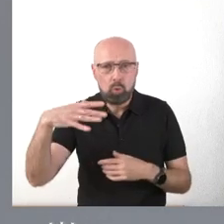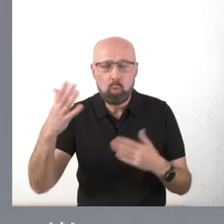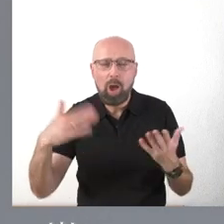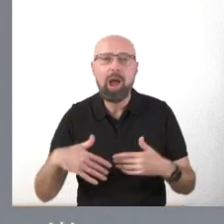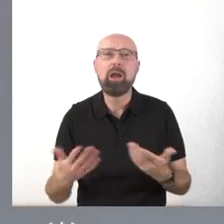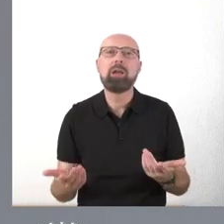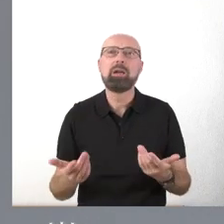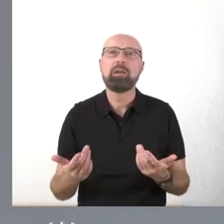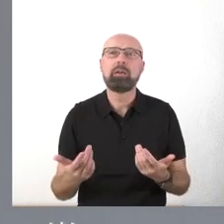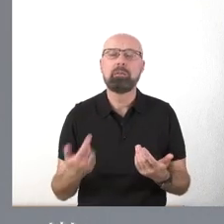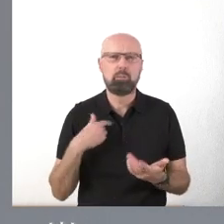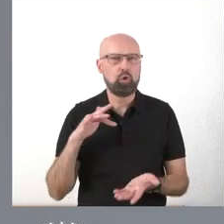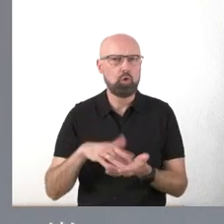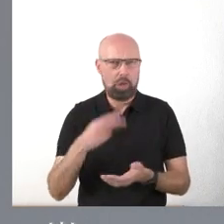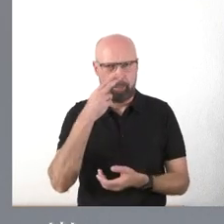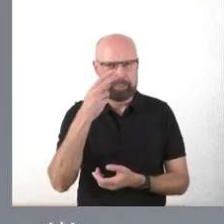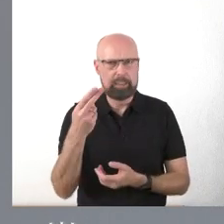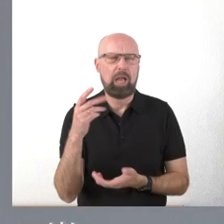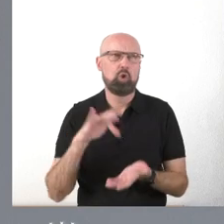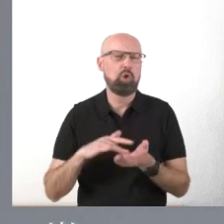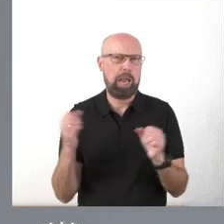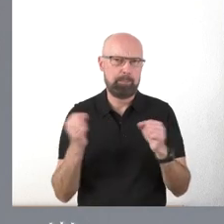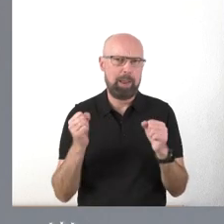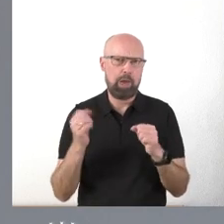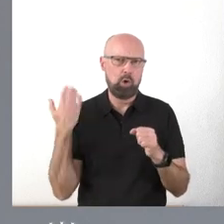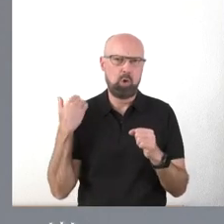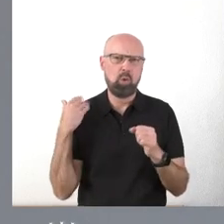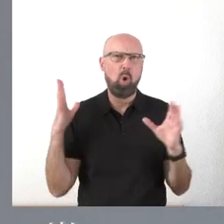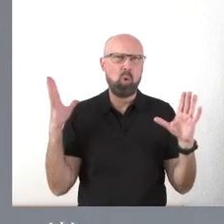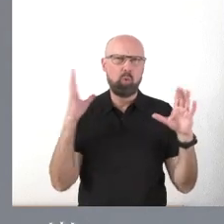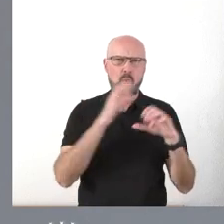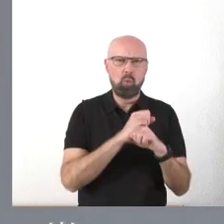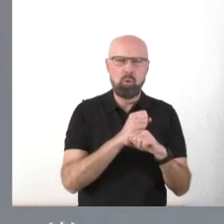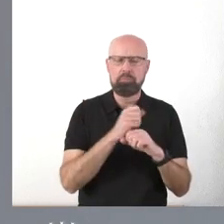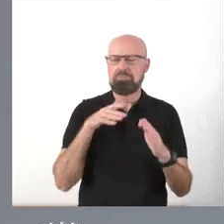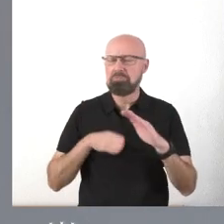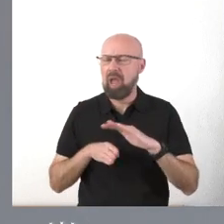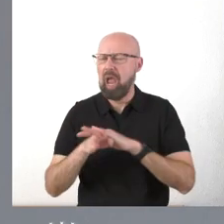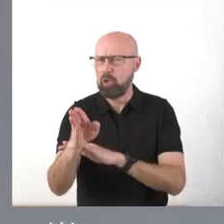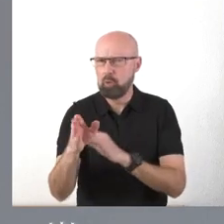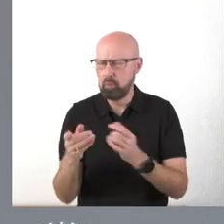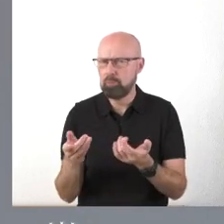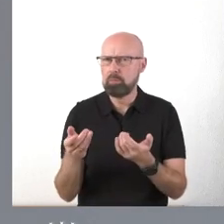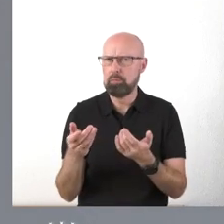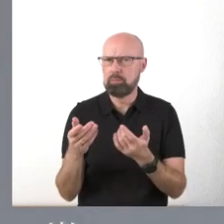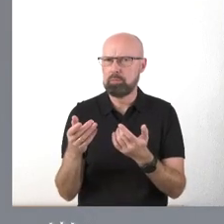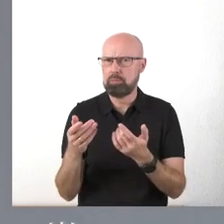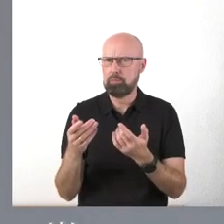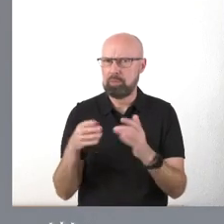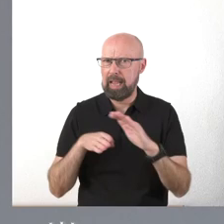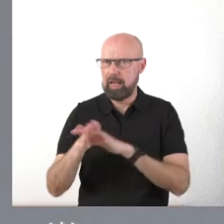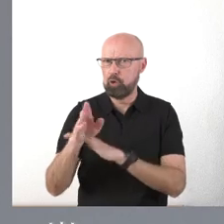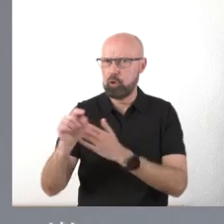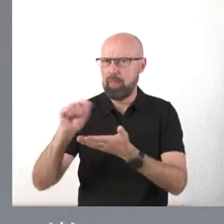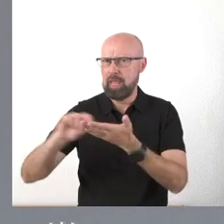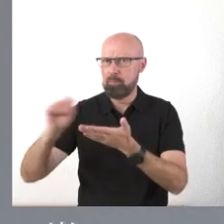Una de las visitas que hice que era un día de invierno muy oscuro, cuando entré en el despacho de los